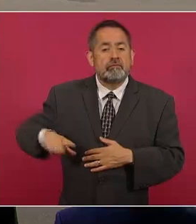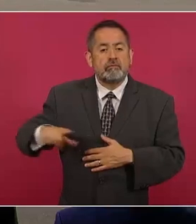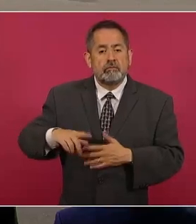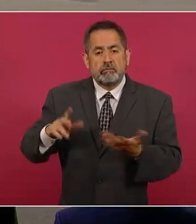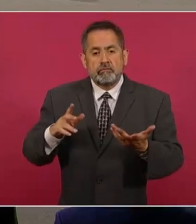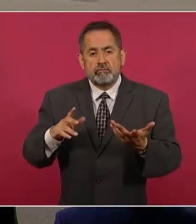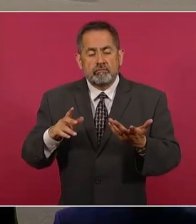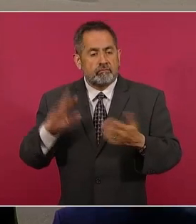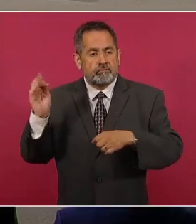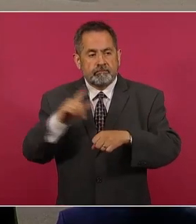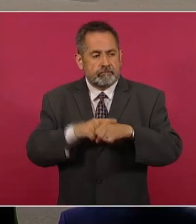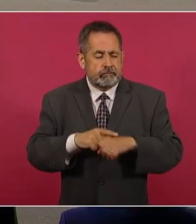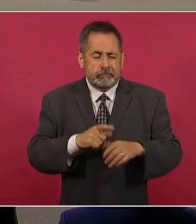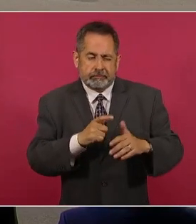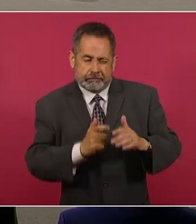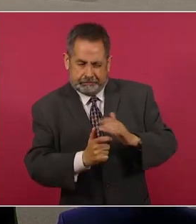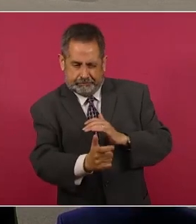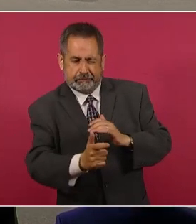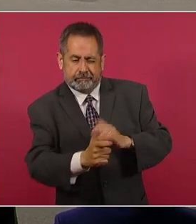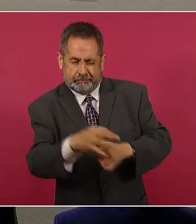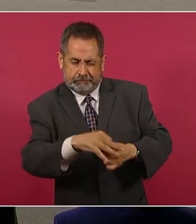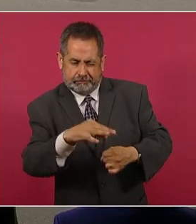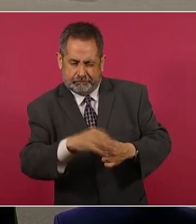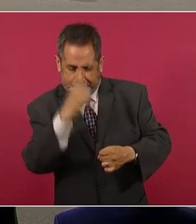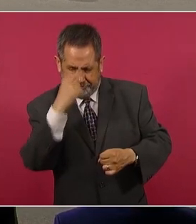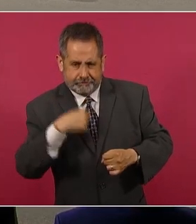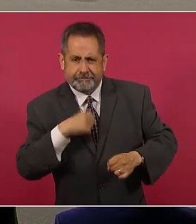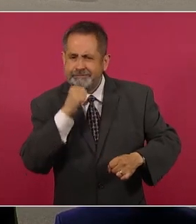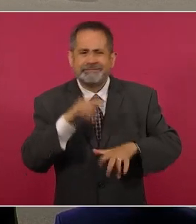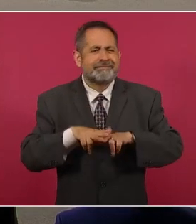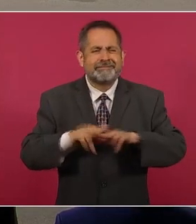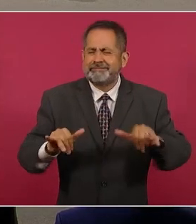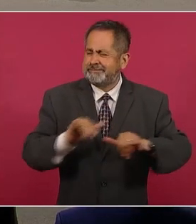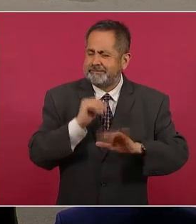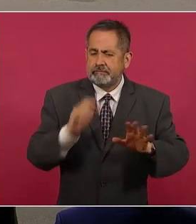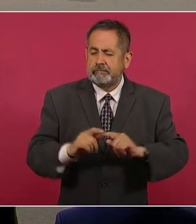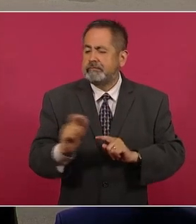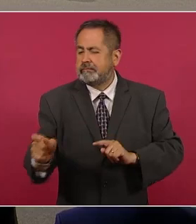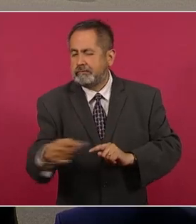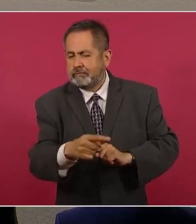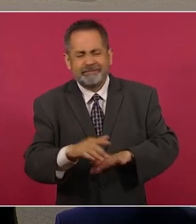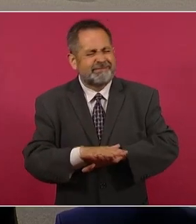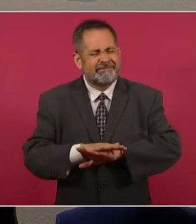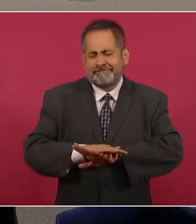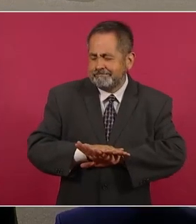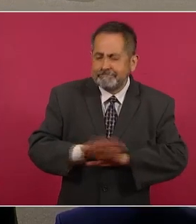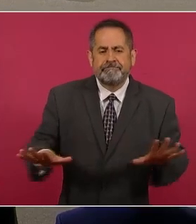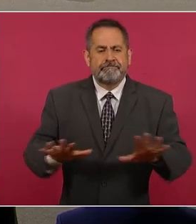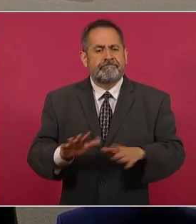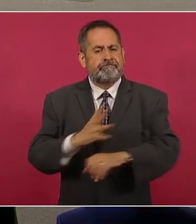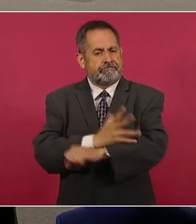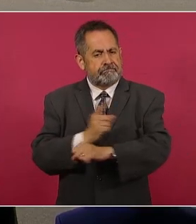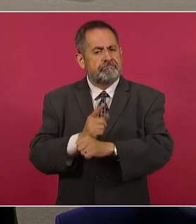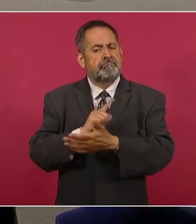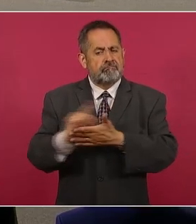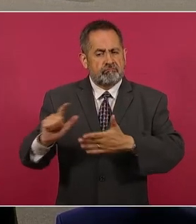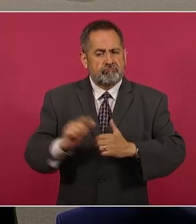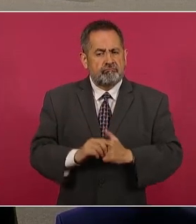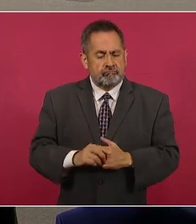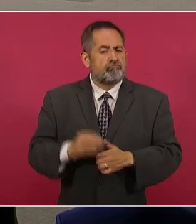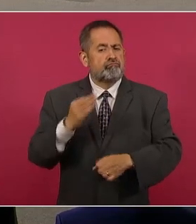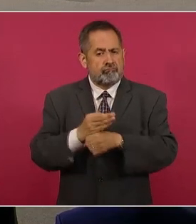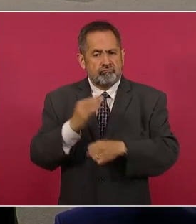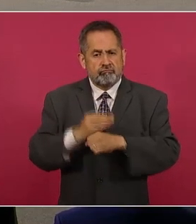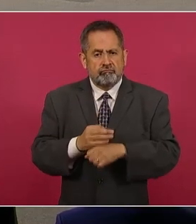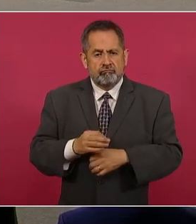votos ni asignó dinero para que otros lo hicieran. Estamos de plano en la lucha efectiva contra la